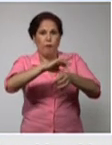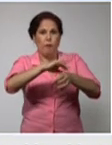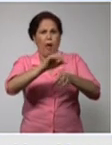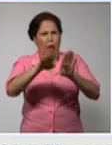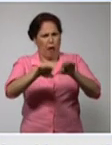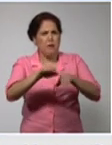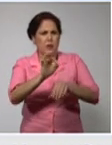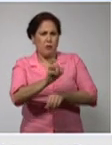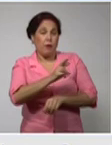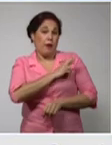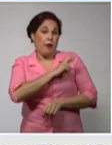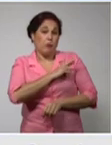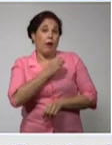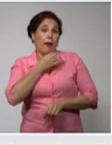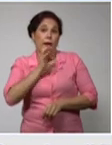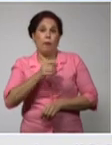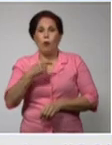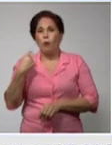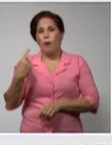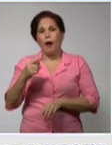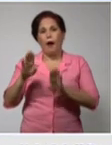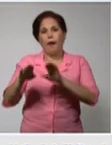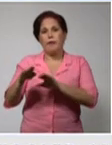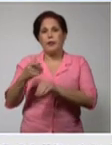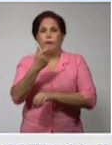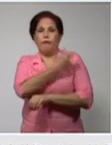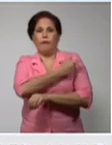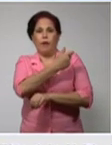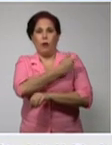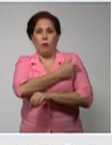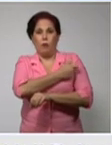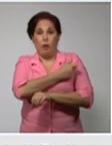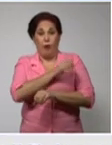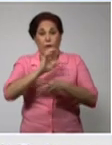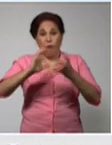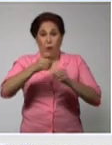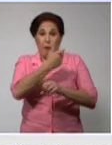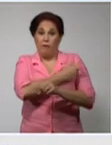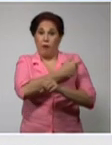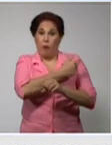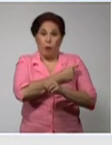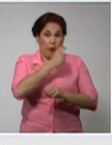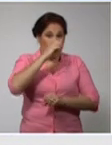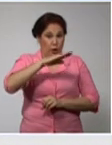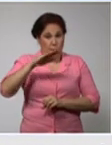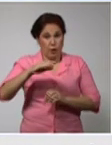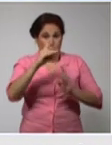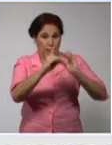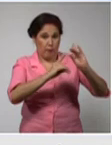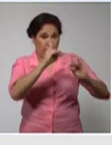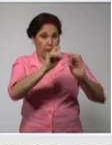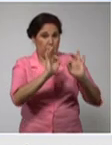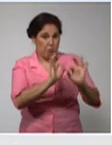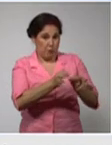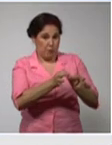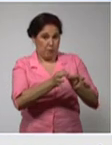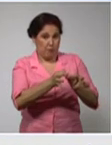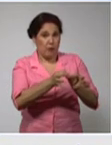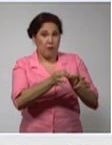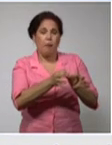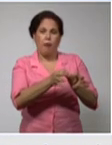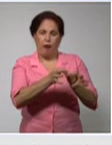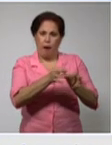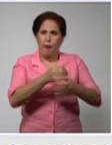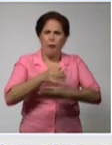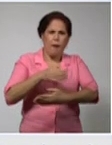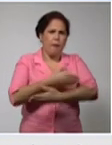es la razón por la que muchas veces las vacunas en el esquema de vacunación de los niños no